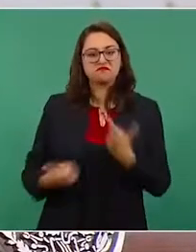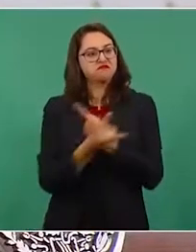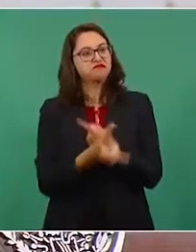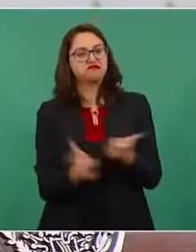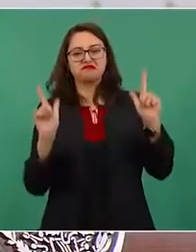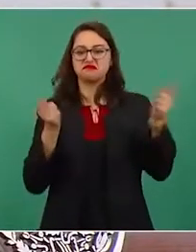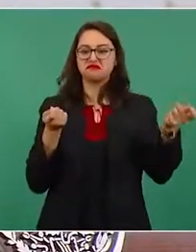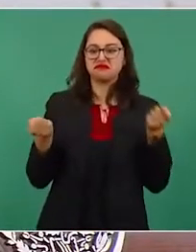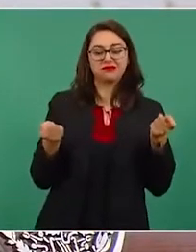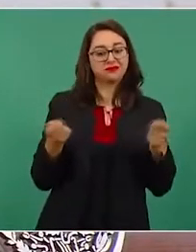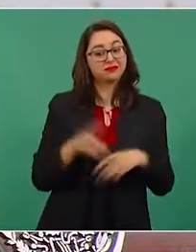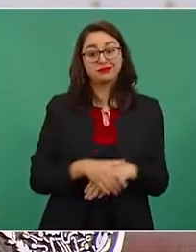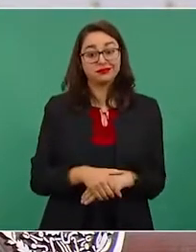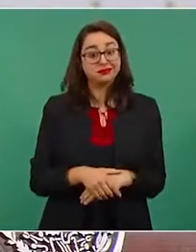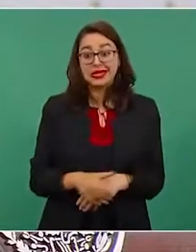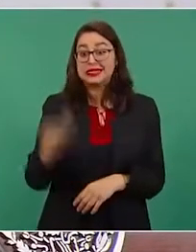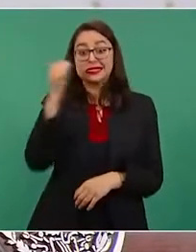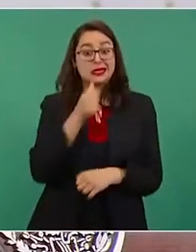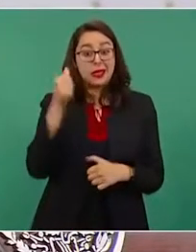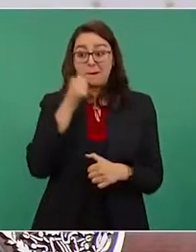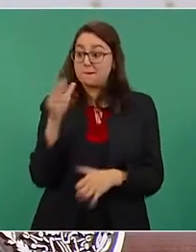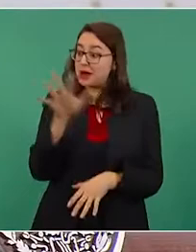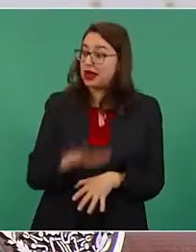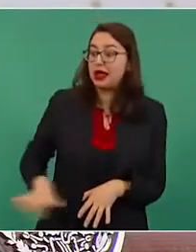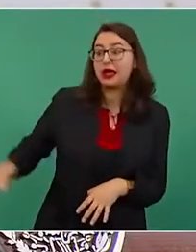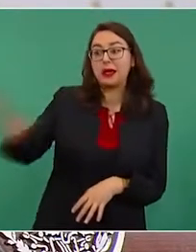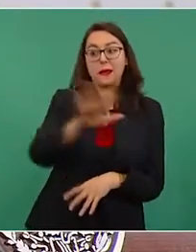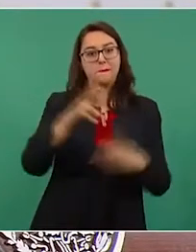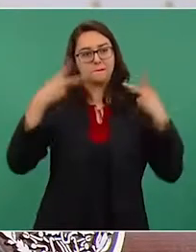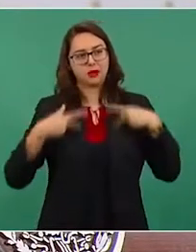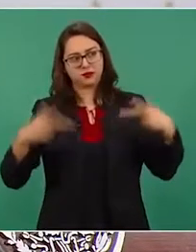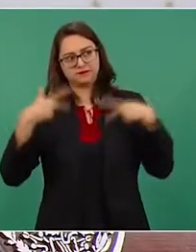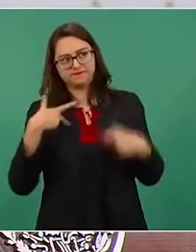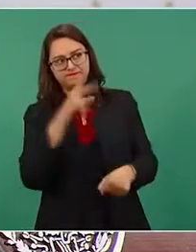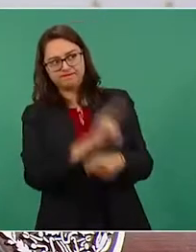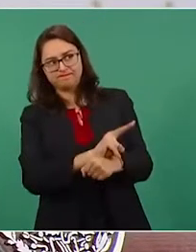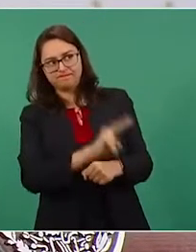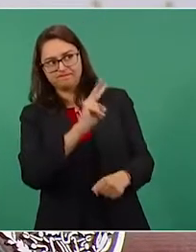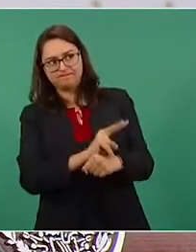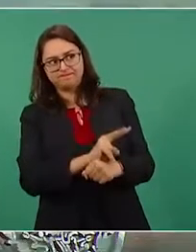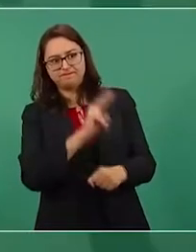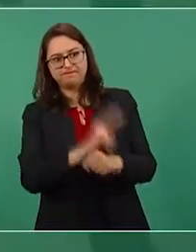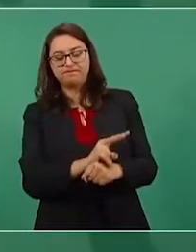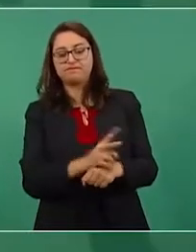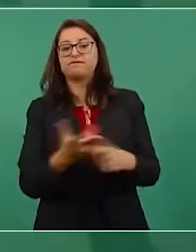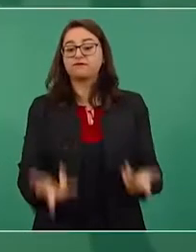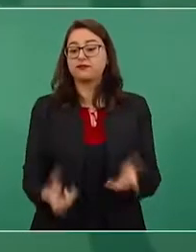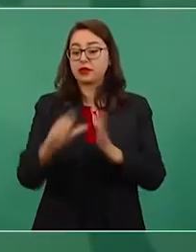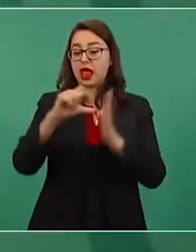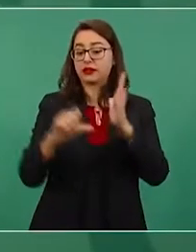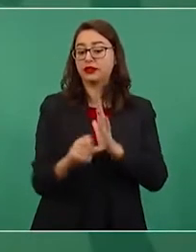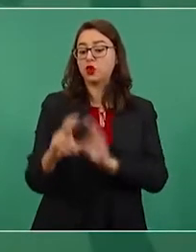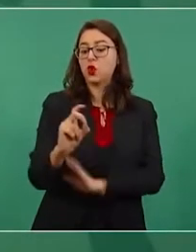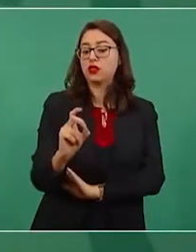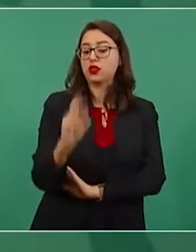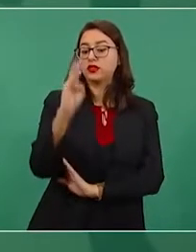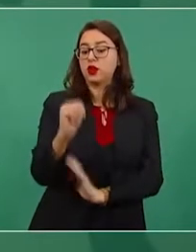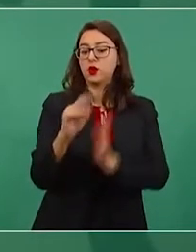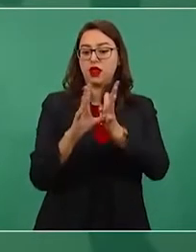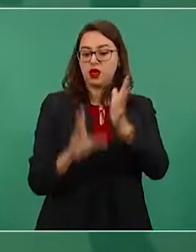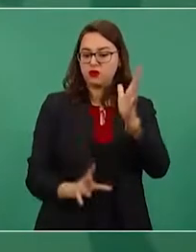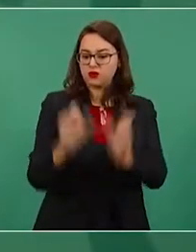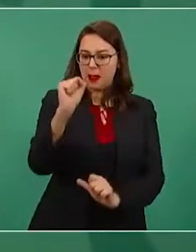manos, que se cumpla cabalmente con el espíritu del artículo 39 de la Constitución,